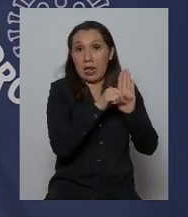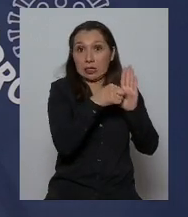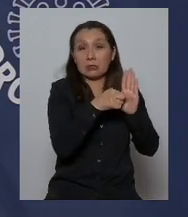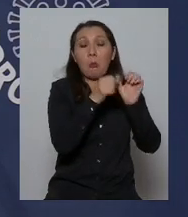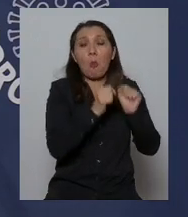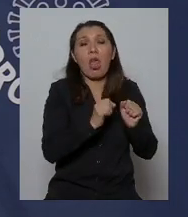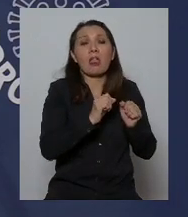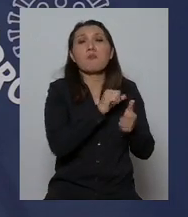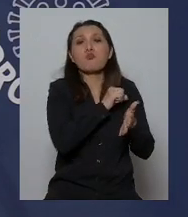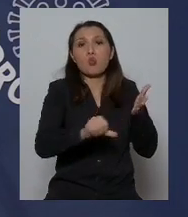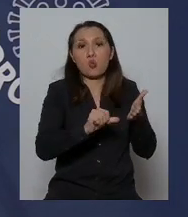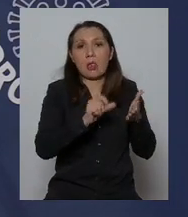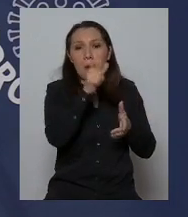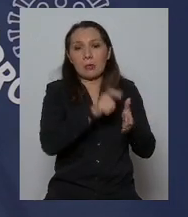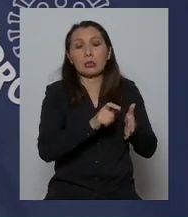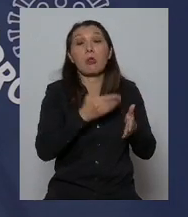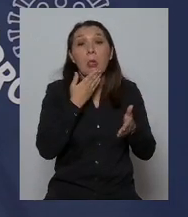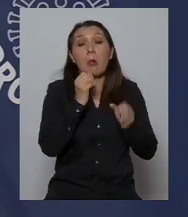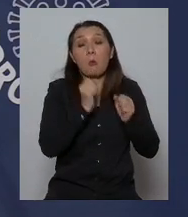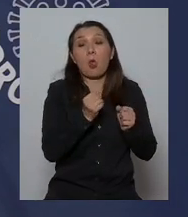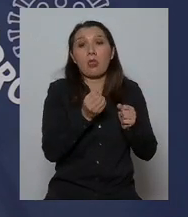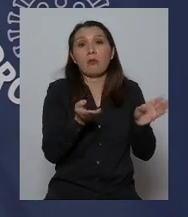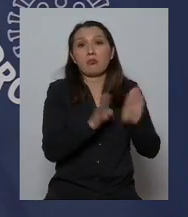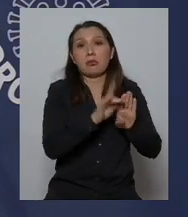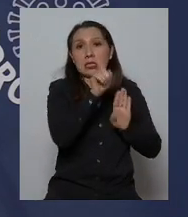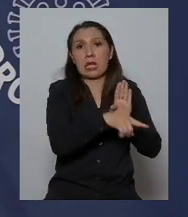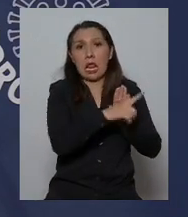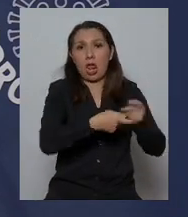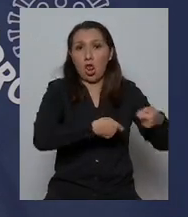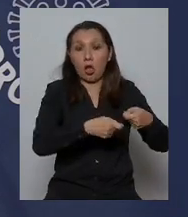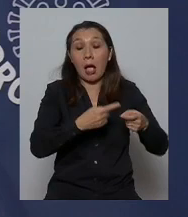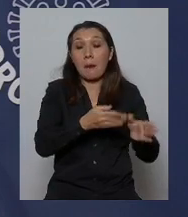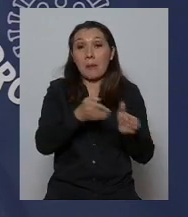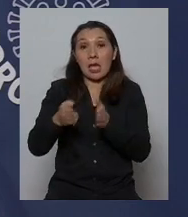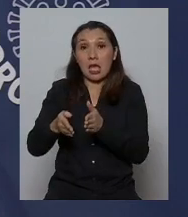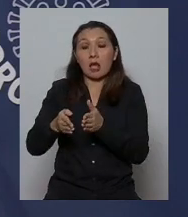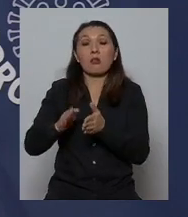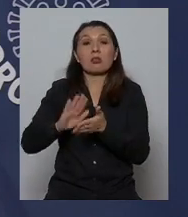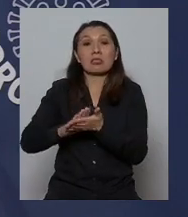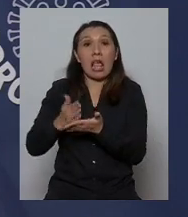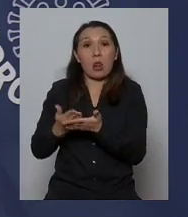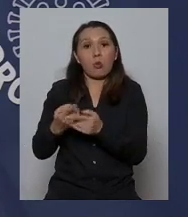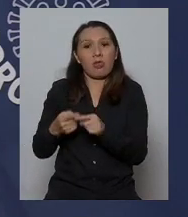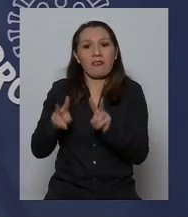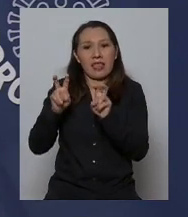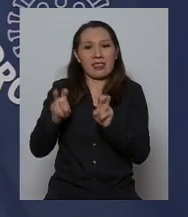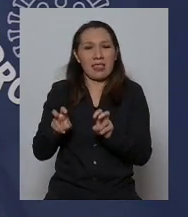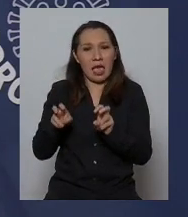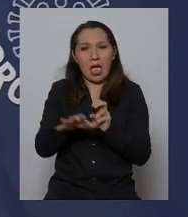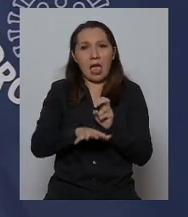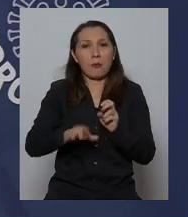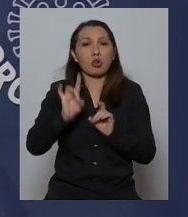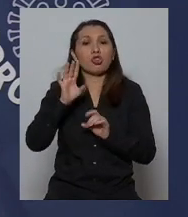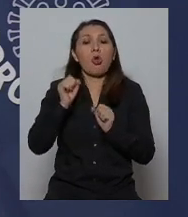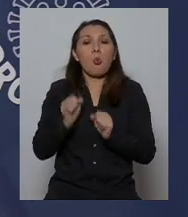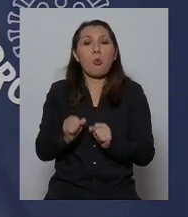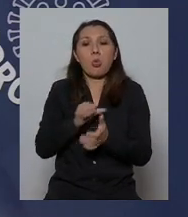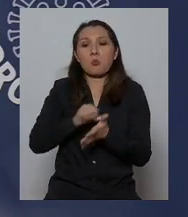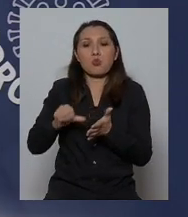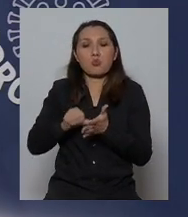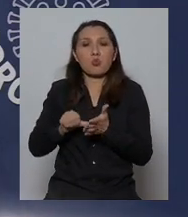a personas naturales por supuesto puede clausurar locales en fin pero el código sanitario respecto a personas solo puede